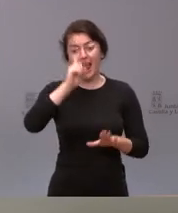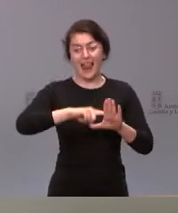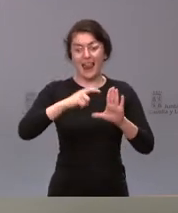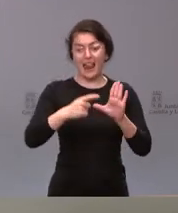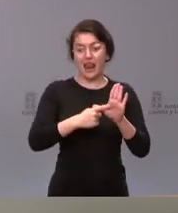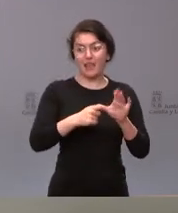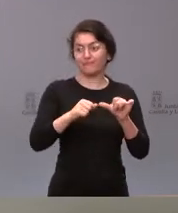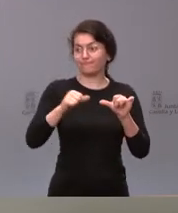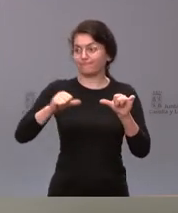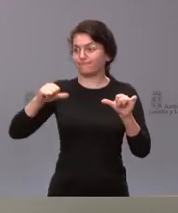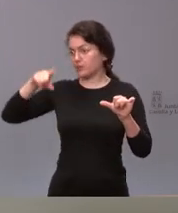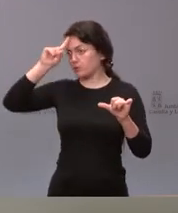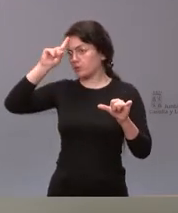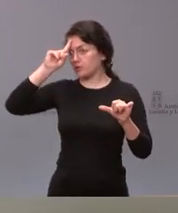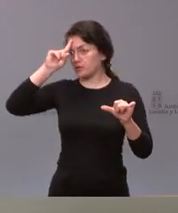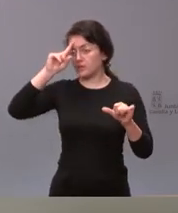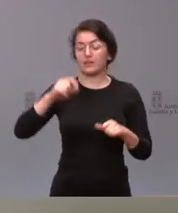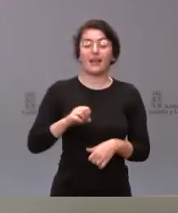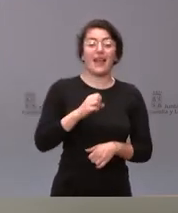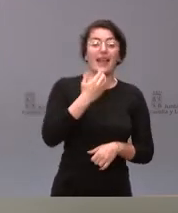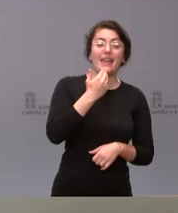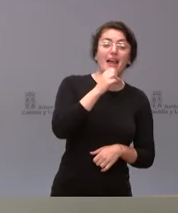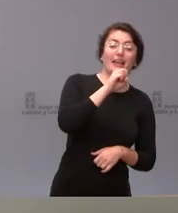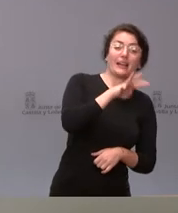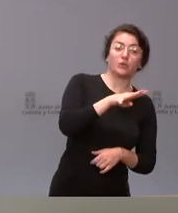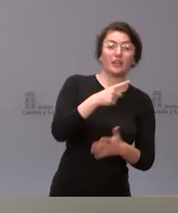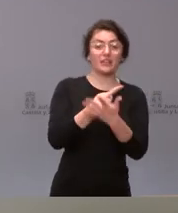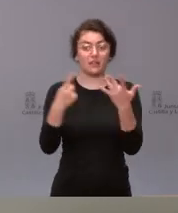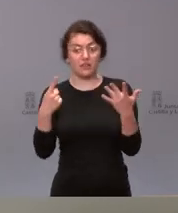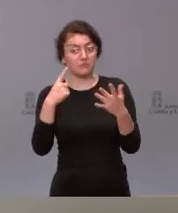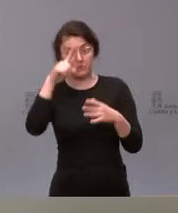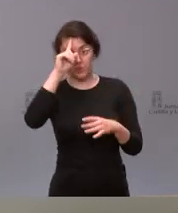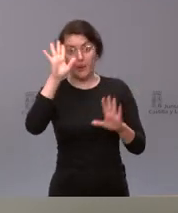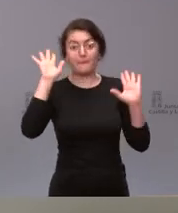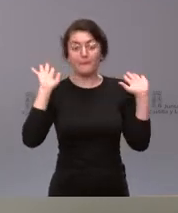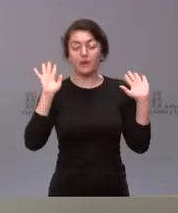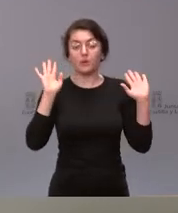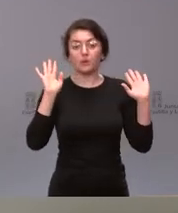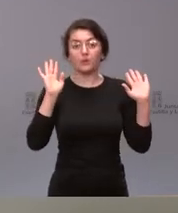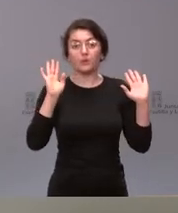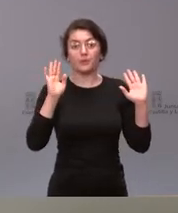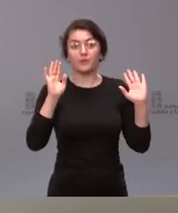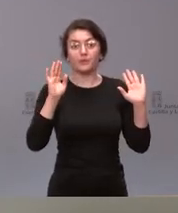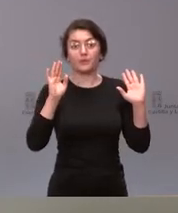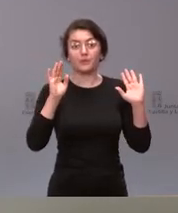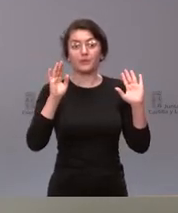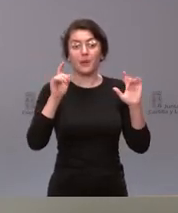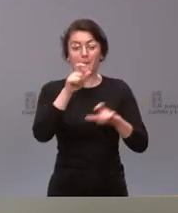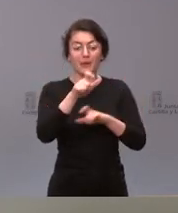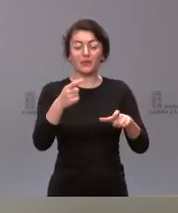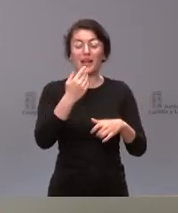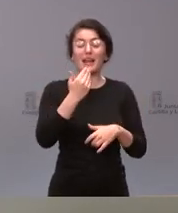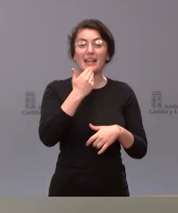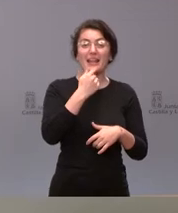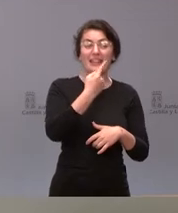por supuesto que de 14 a 16 no pero no sé si en alguna medida las personas de 16 y más años creo que podían entrar en algunas condiciones a tipo